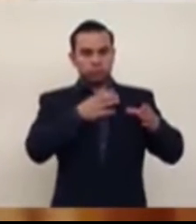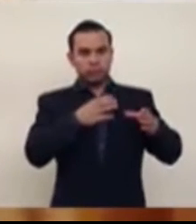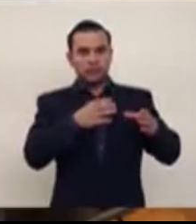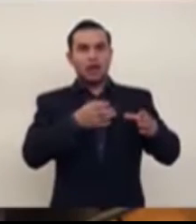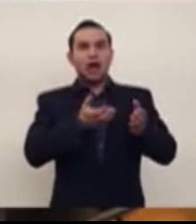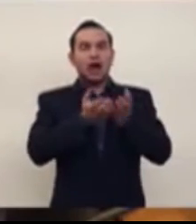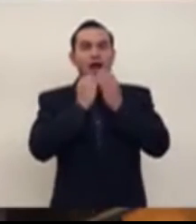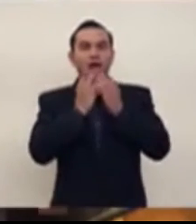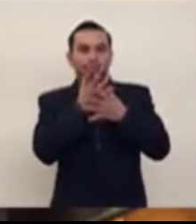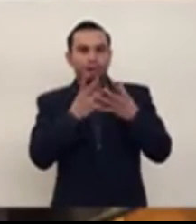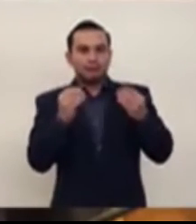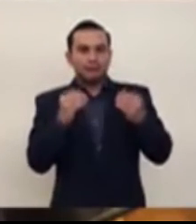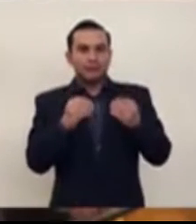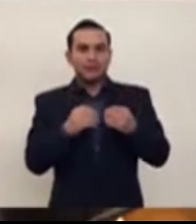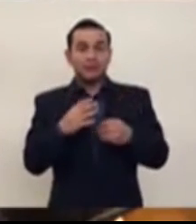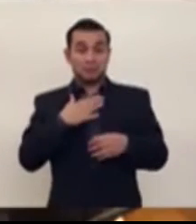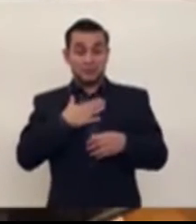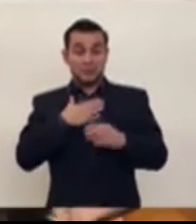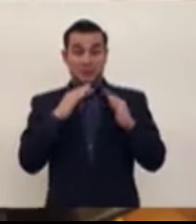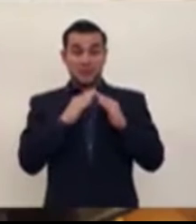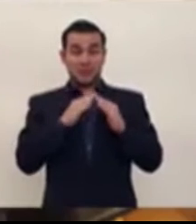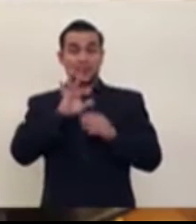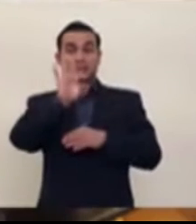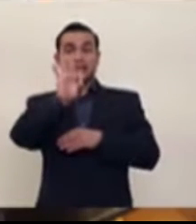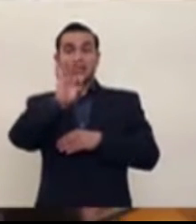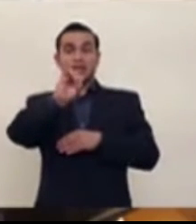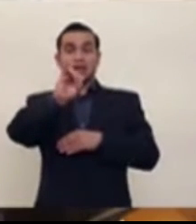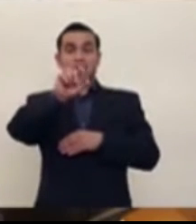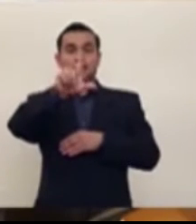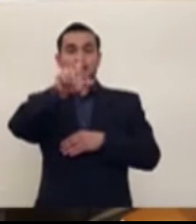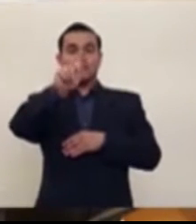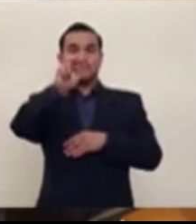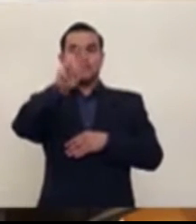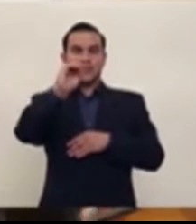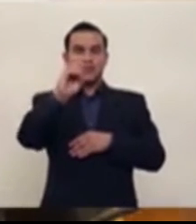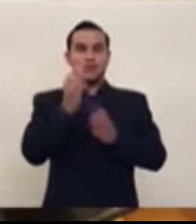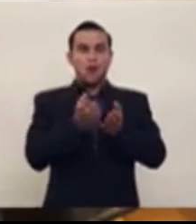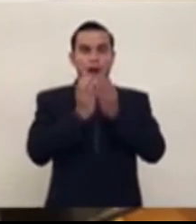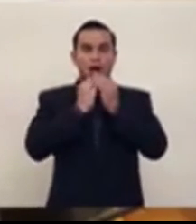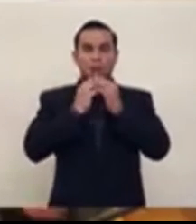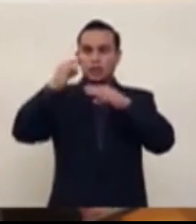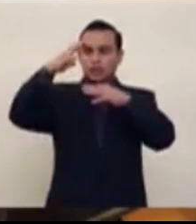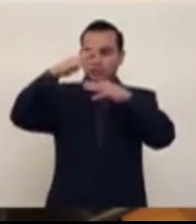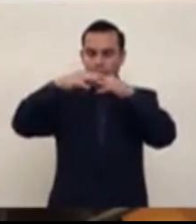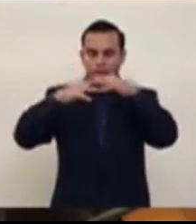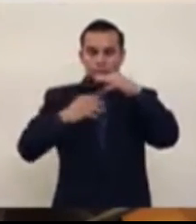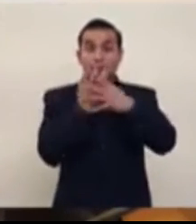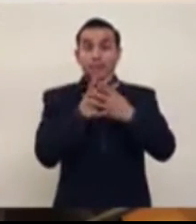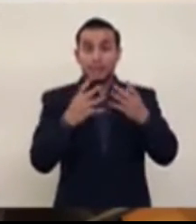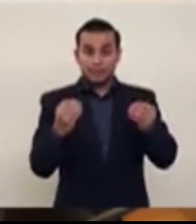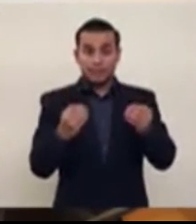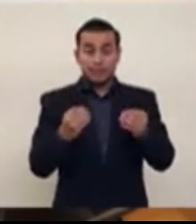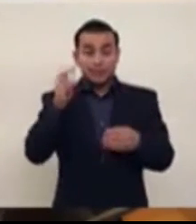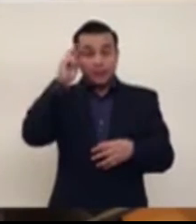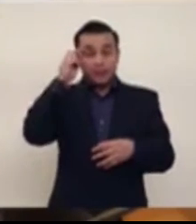yo en lo personal, tomo agua de filtro en mi casa, ¿por qué? porque no confío en el agua, hay directa de chorro, hay gente que se la toma así, pero